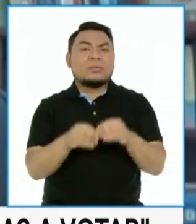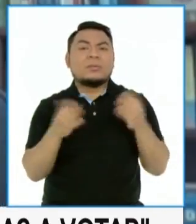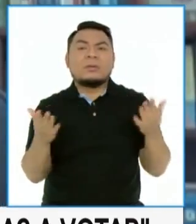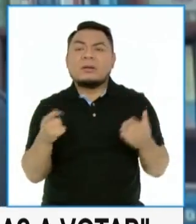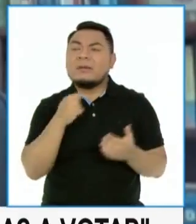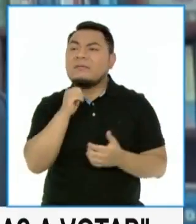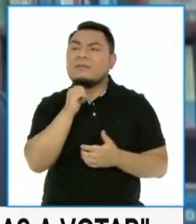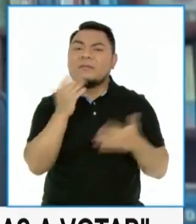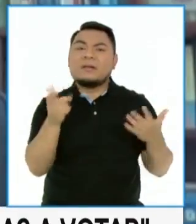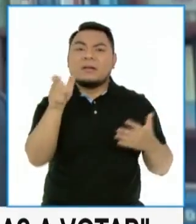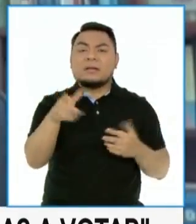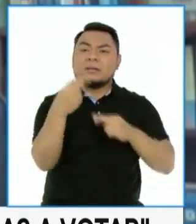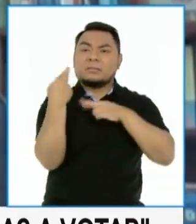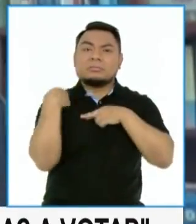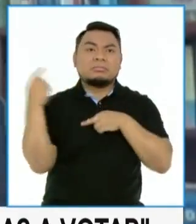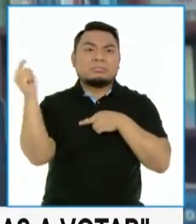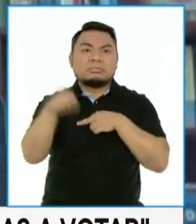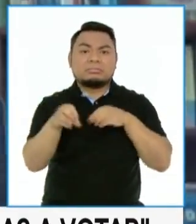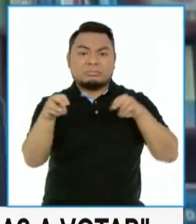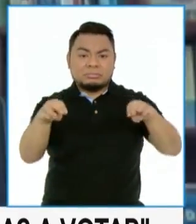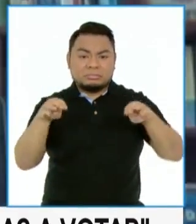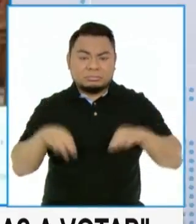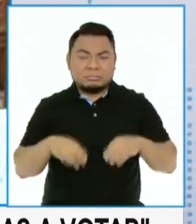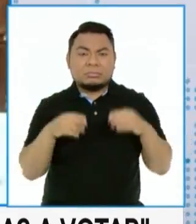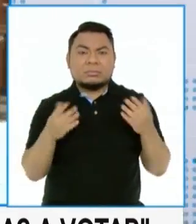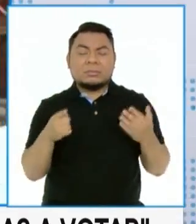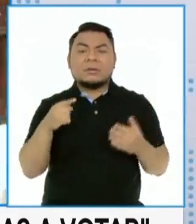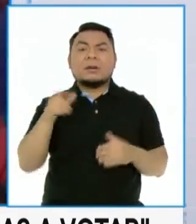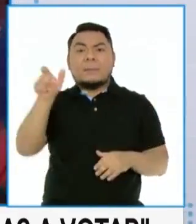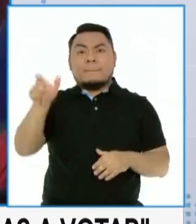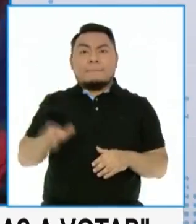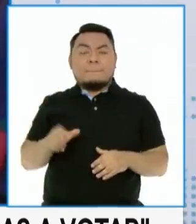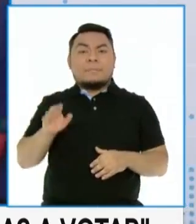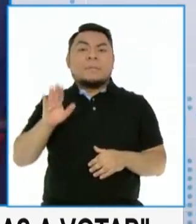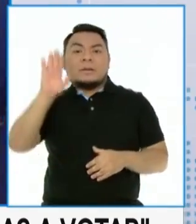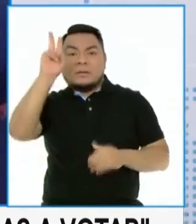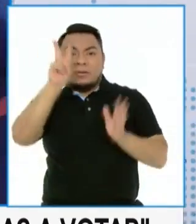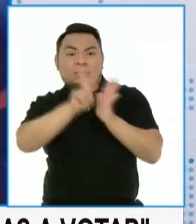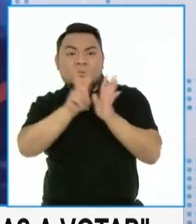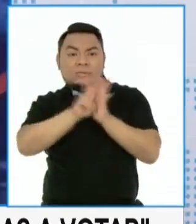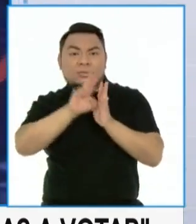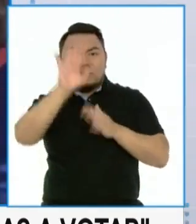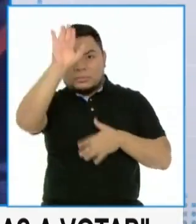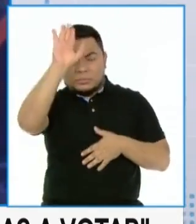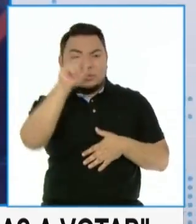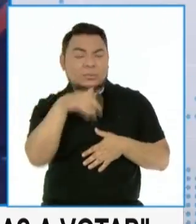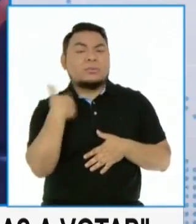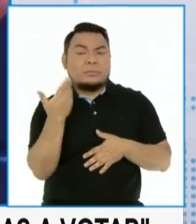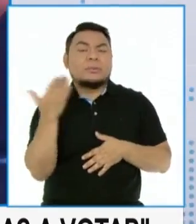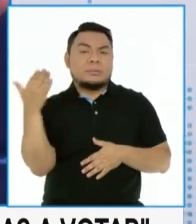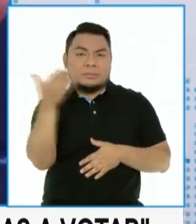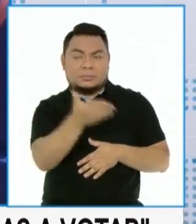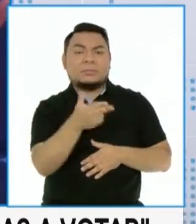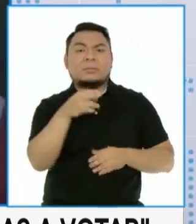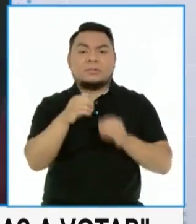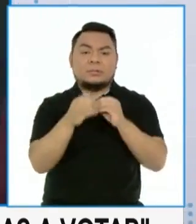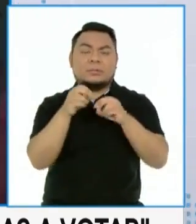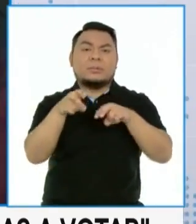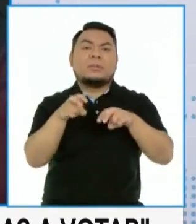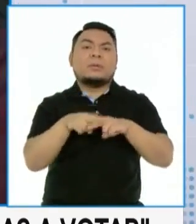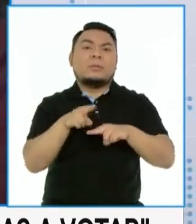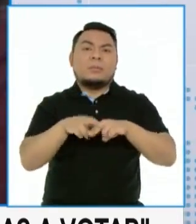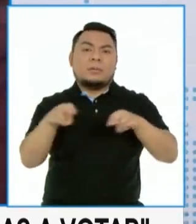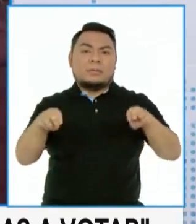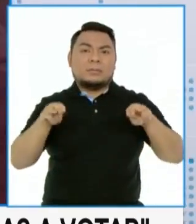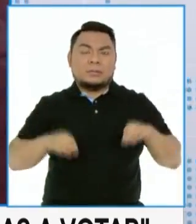completos los miembros de mesa, puede ofrecerse como elector de la cola para poder instalar la mesa.